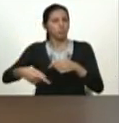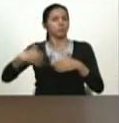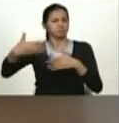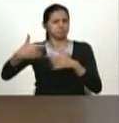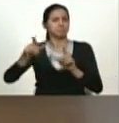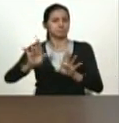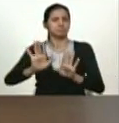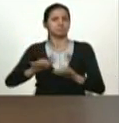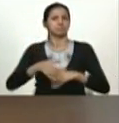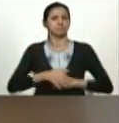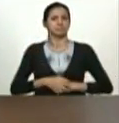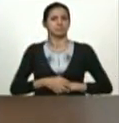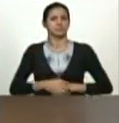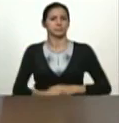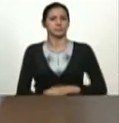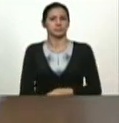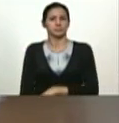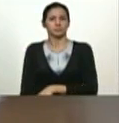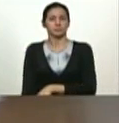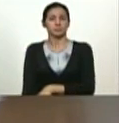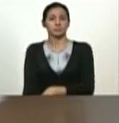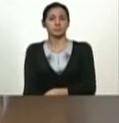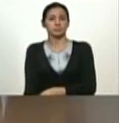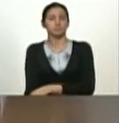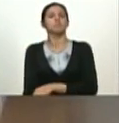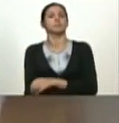capacidad operativa este es el equipo